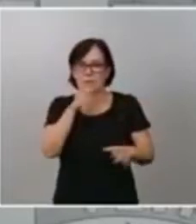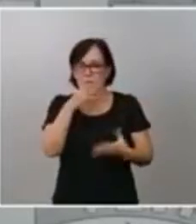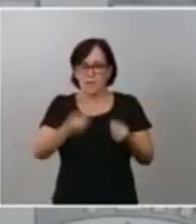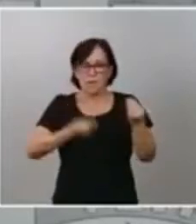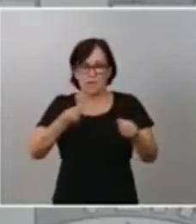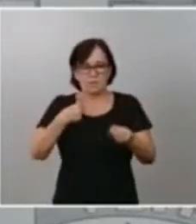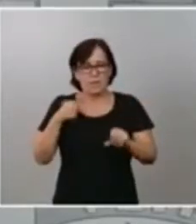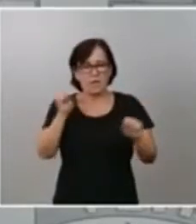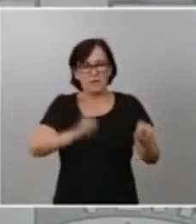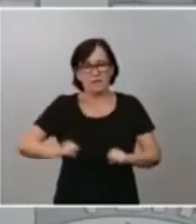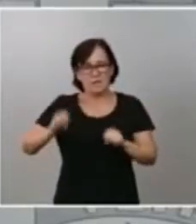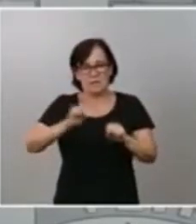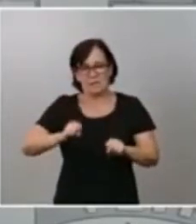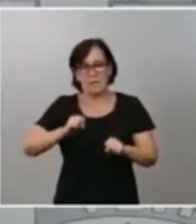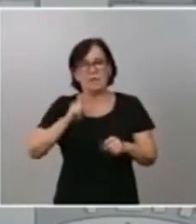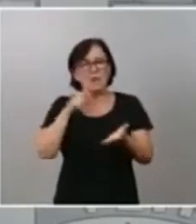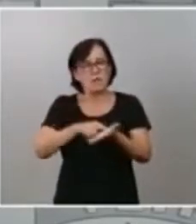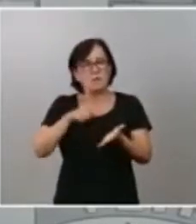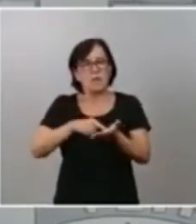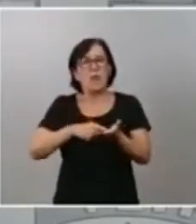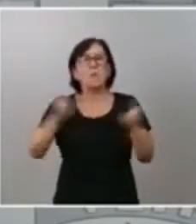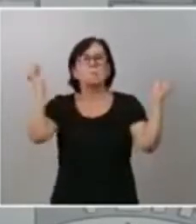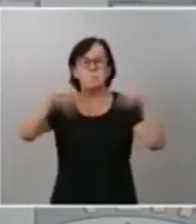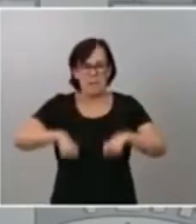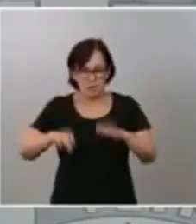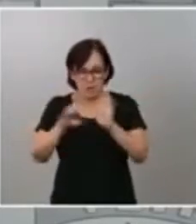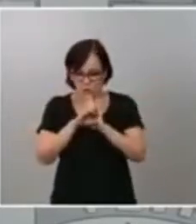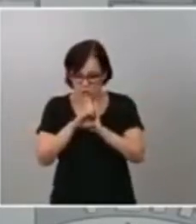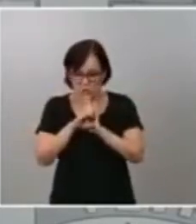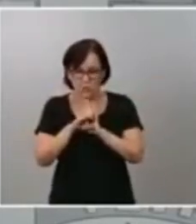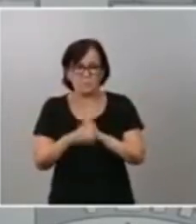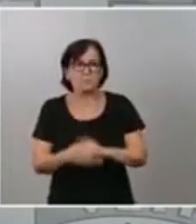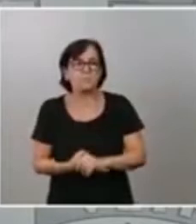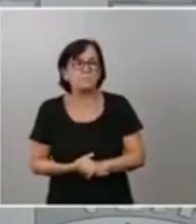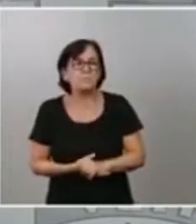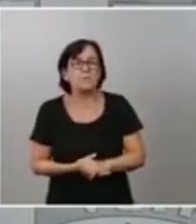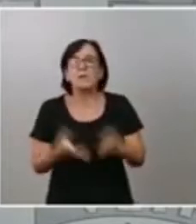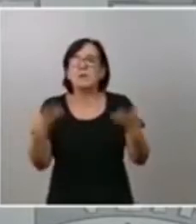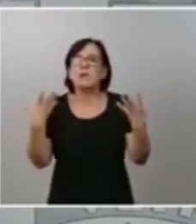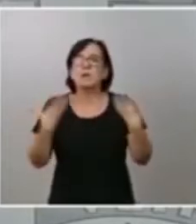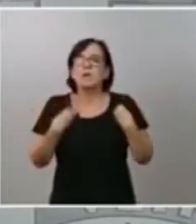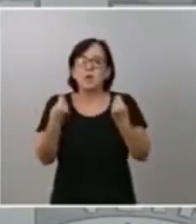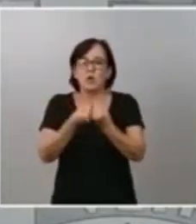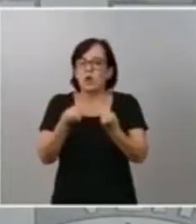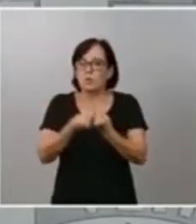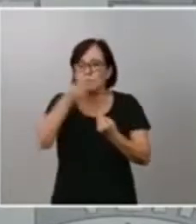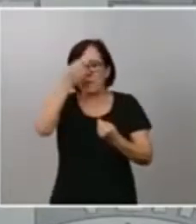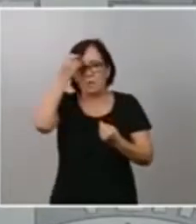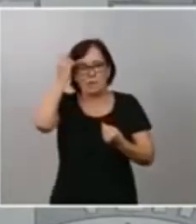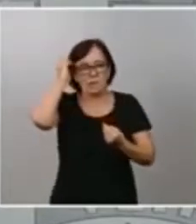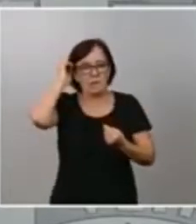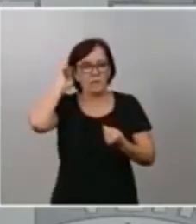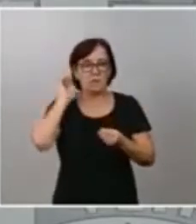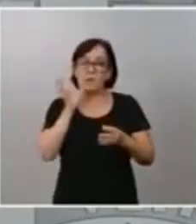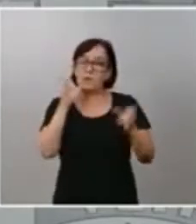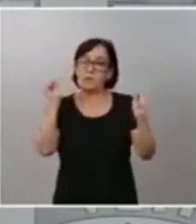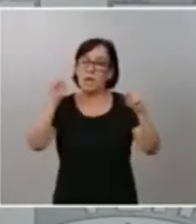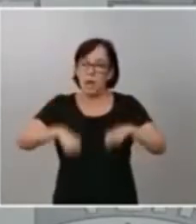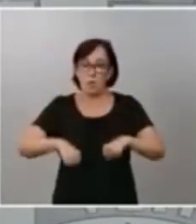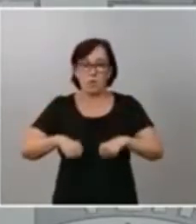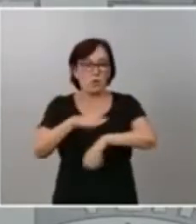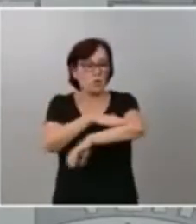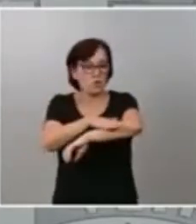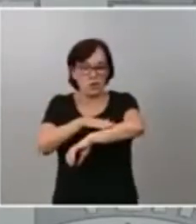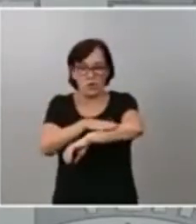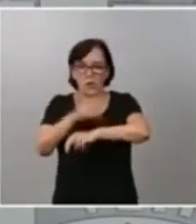ese pacto constitucional. Por tanto, la convivencia es la del acuerdo de gobierno, que es público,